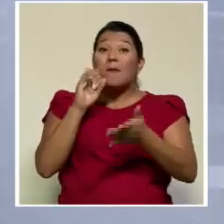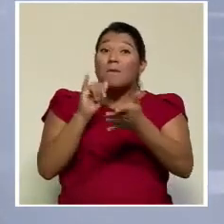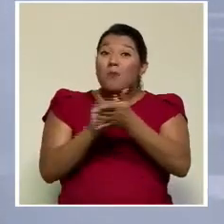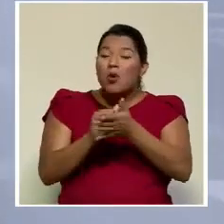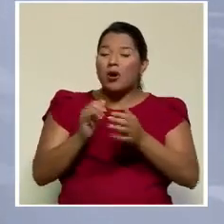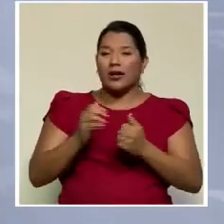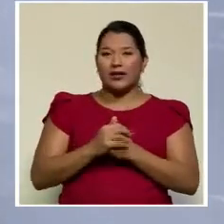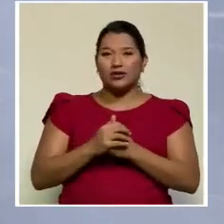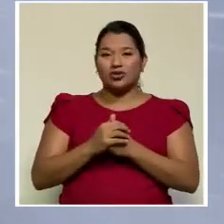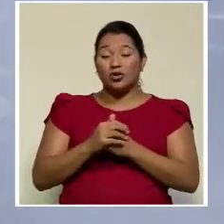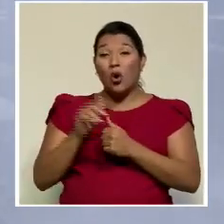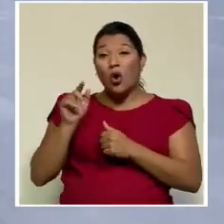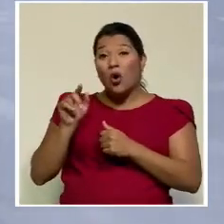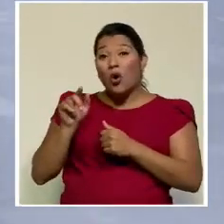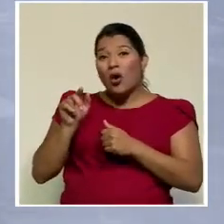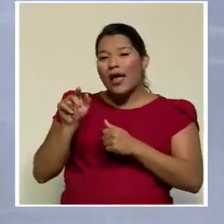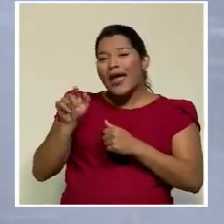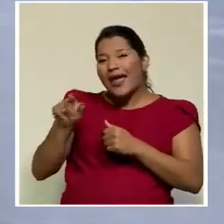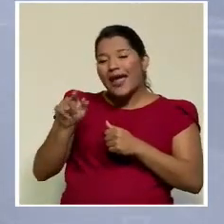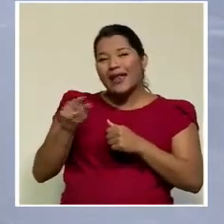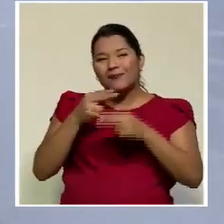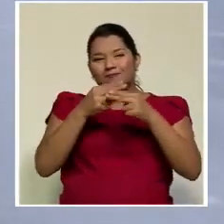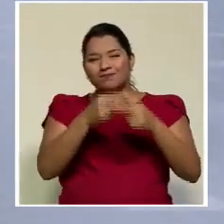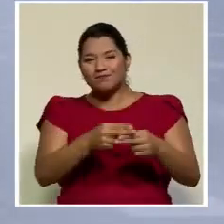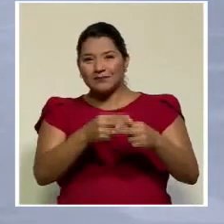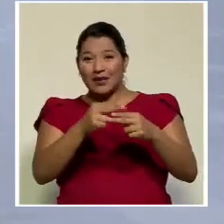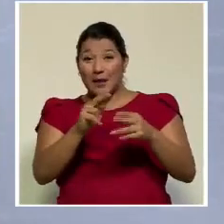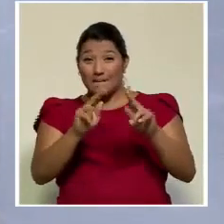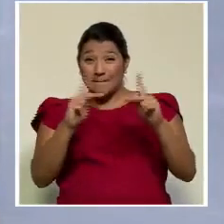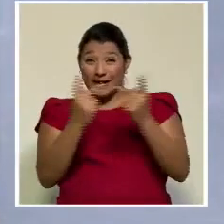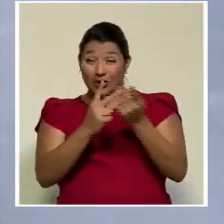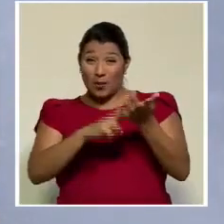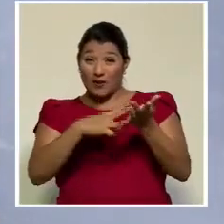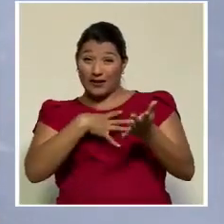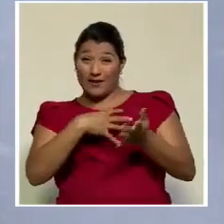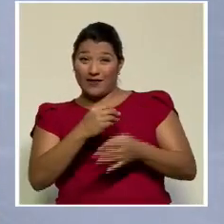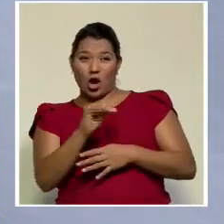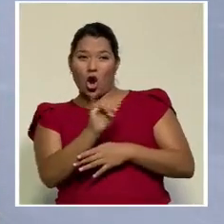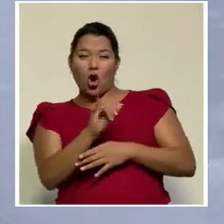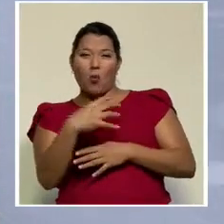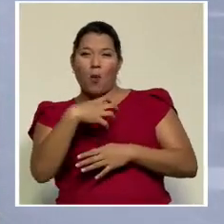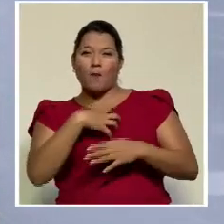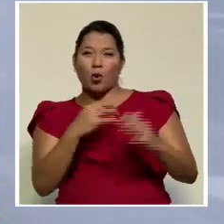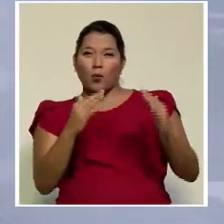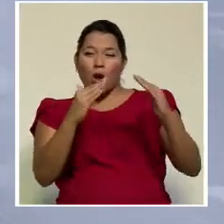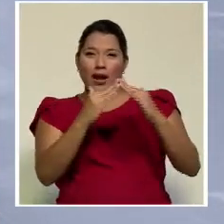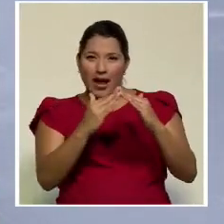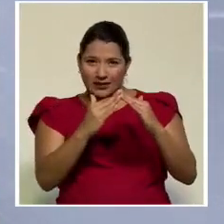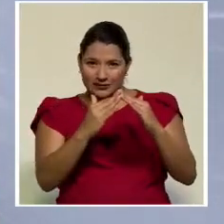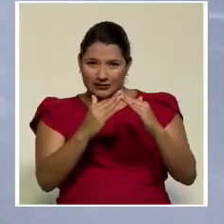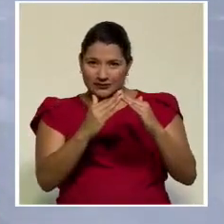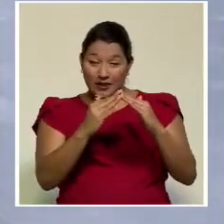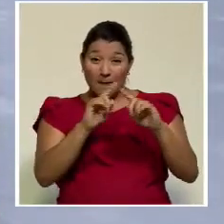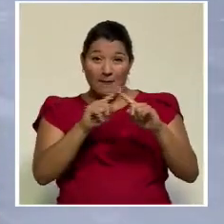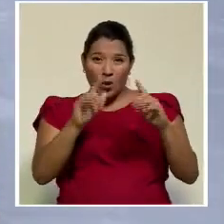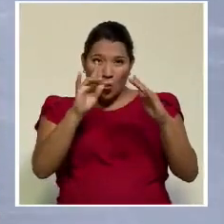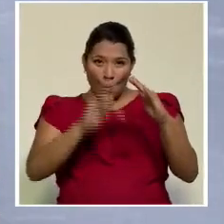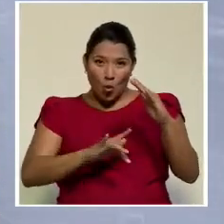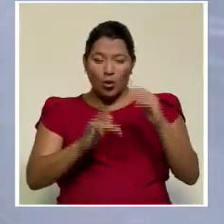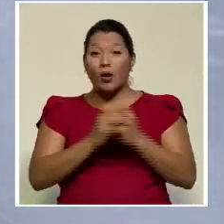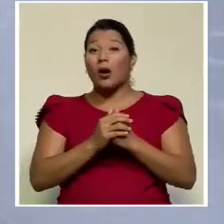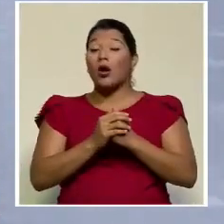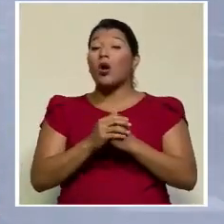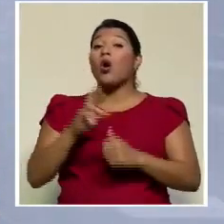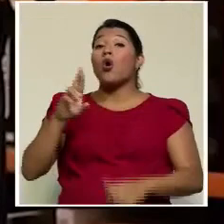políticas, ha definido a Liberación Nacional como su casa o como un cascarón vacío. Rolando